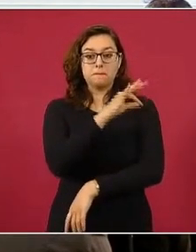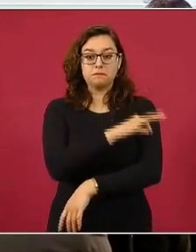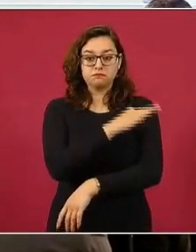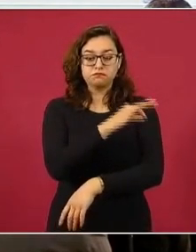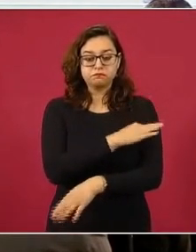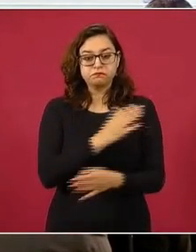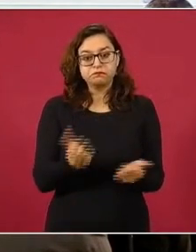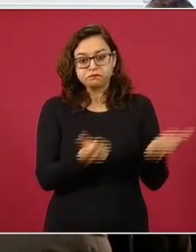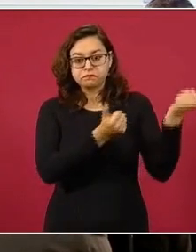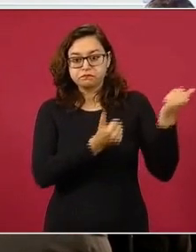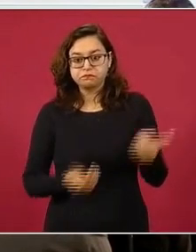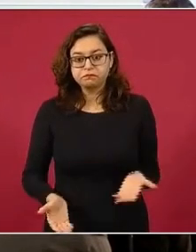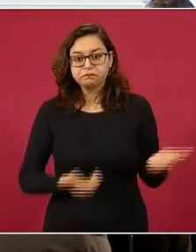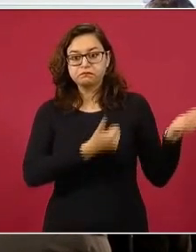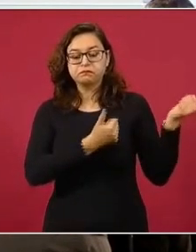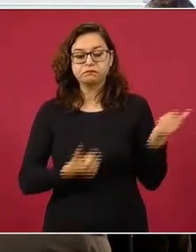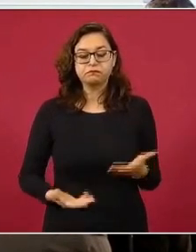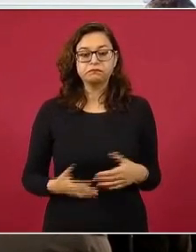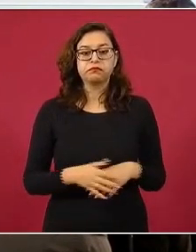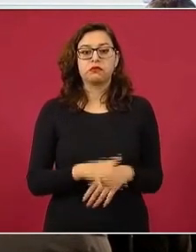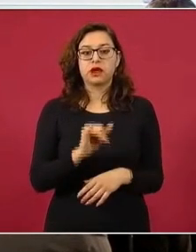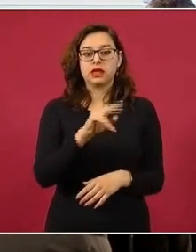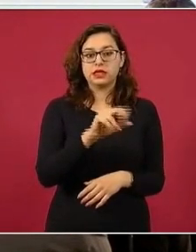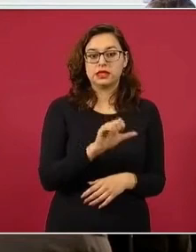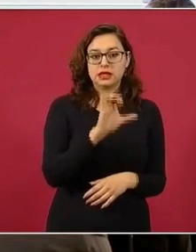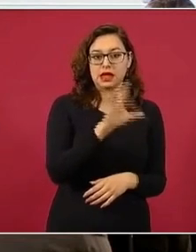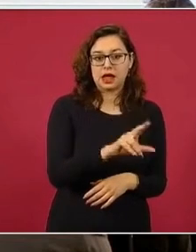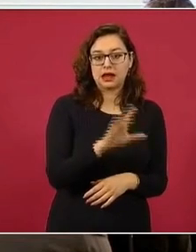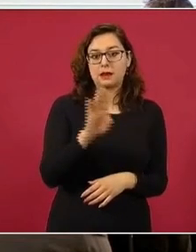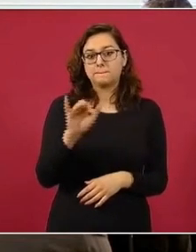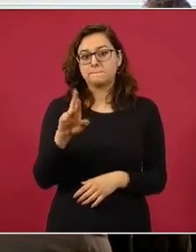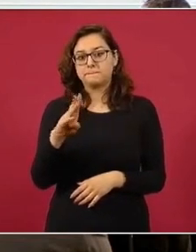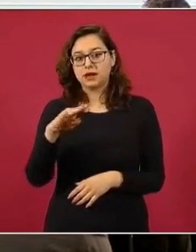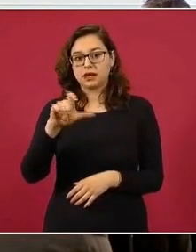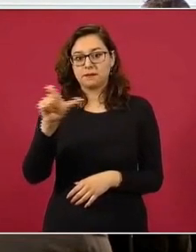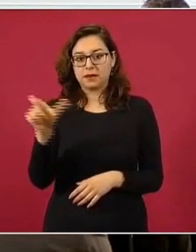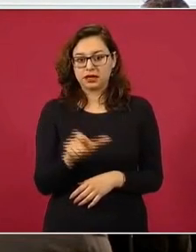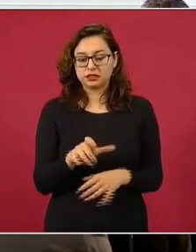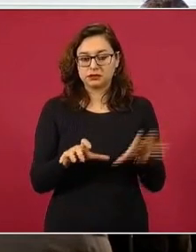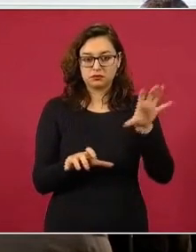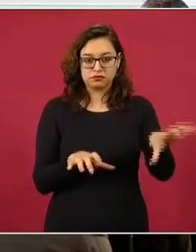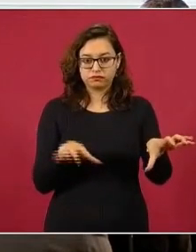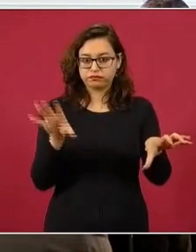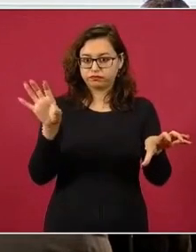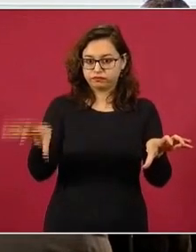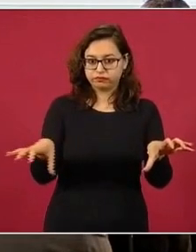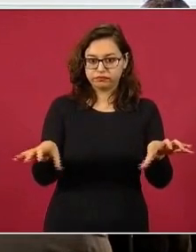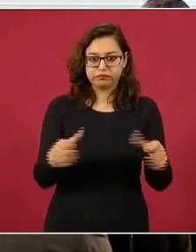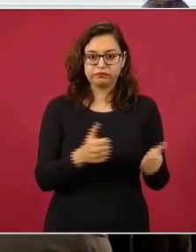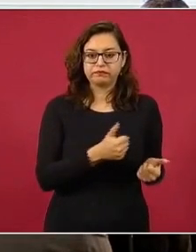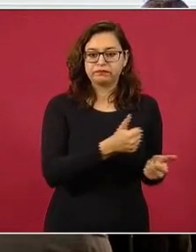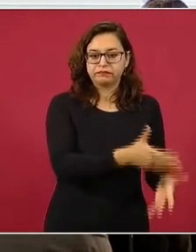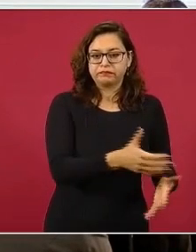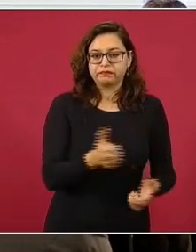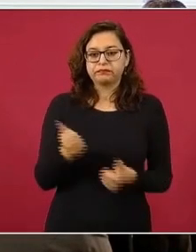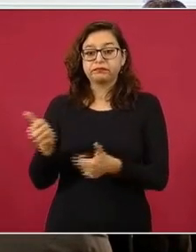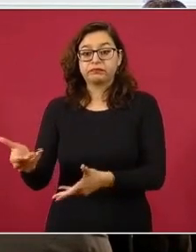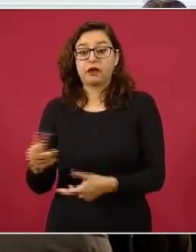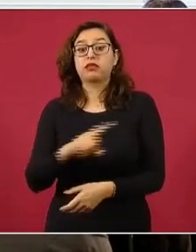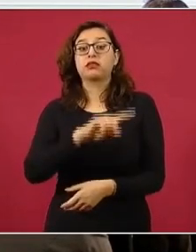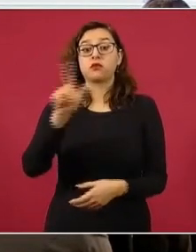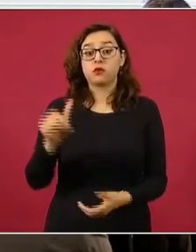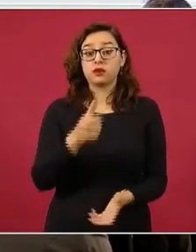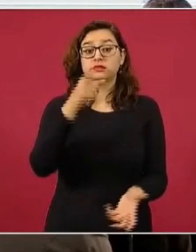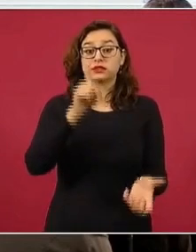han llegado, han llegado a Incán y a Virmex, ahí en estas dos instalaciones se organizan